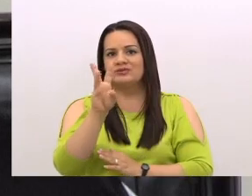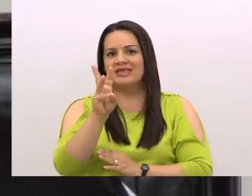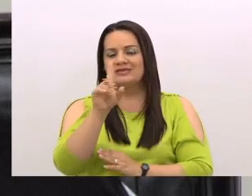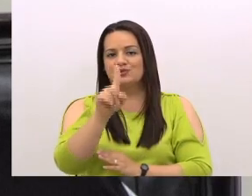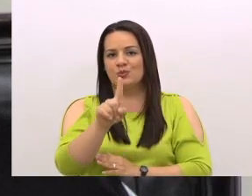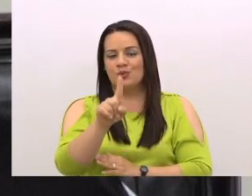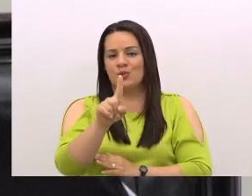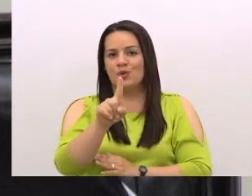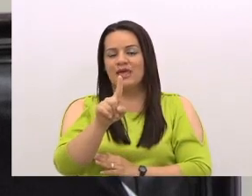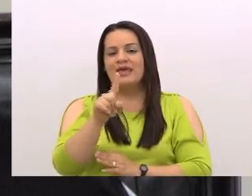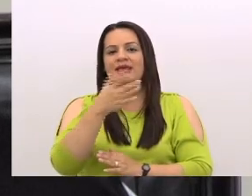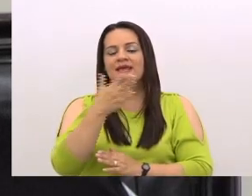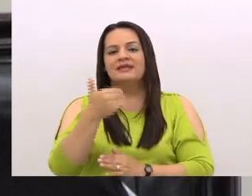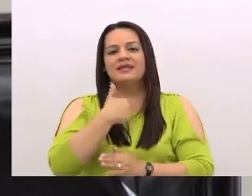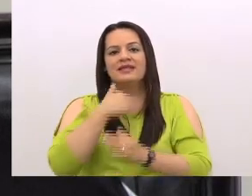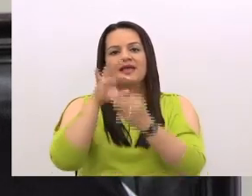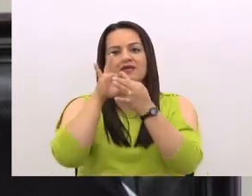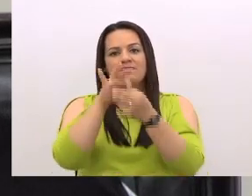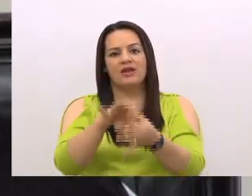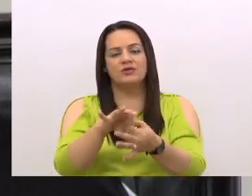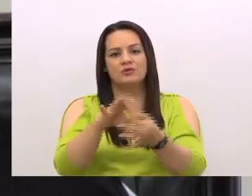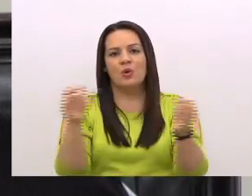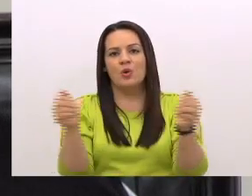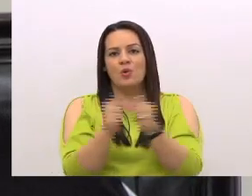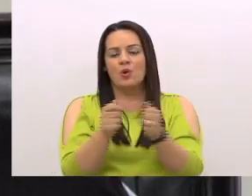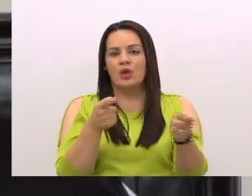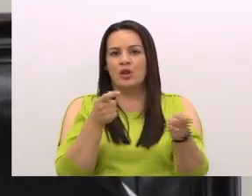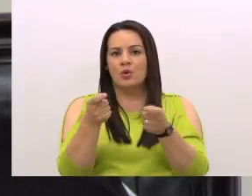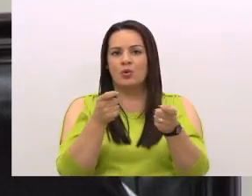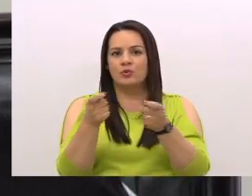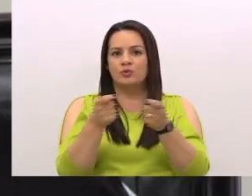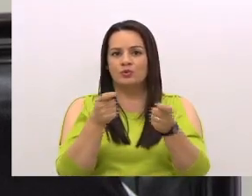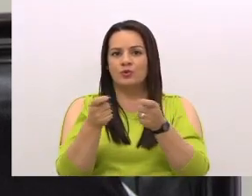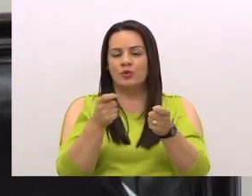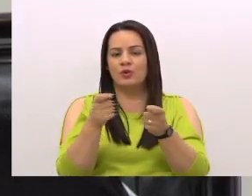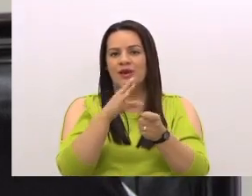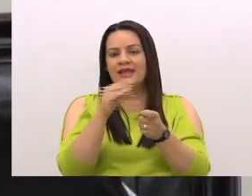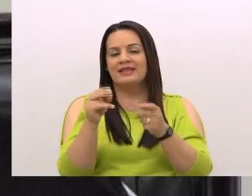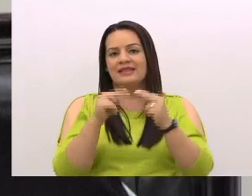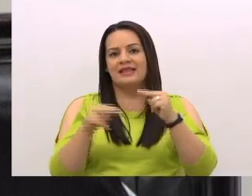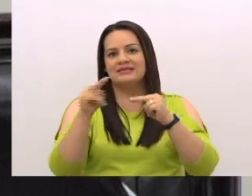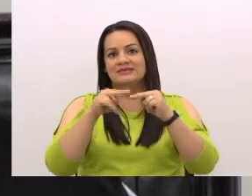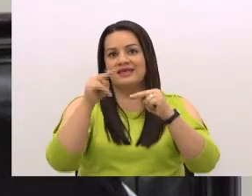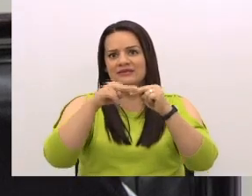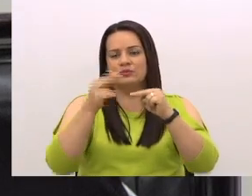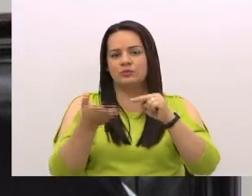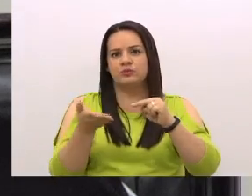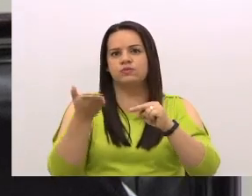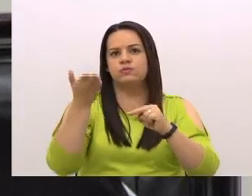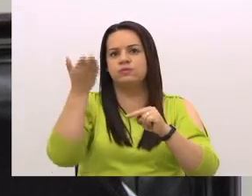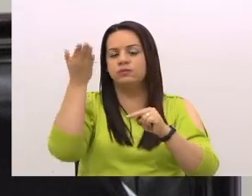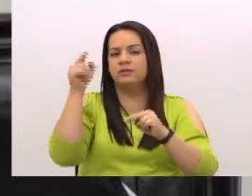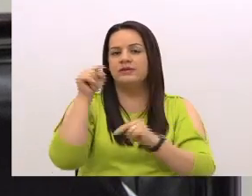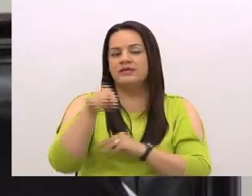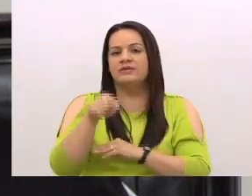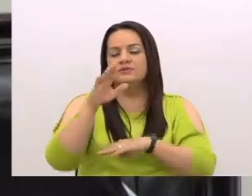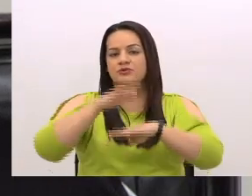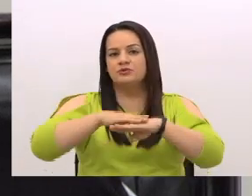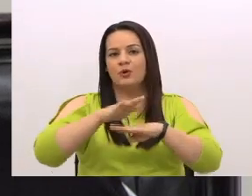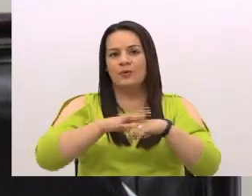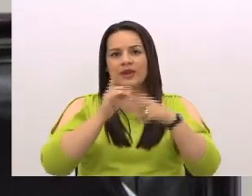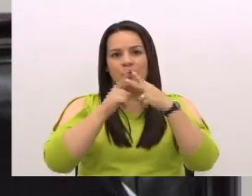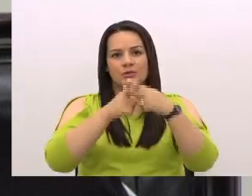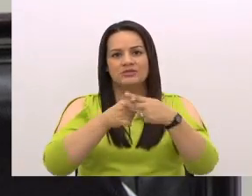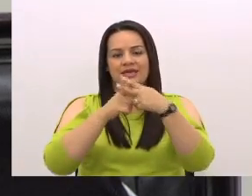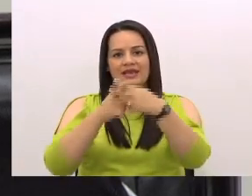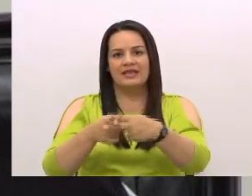que es el que tiene que ver con el control y limitación de las tasas desproporcionadas que hay sobre los créditos